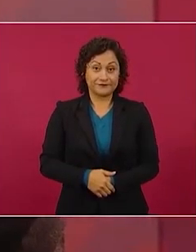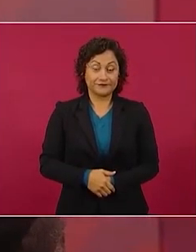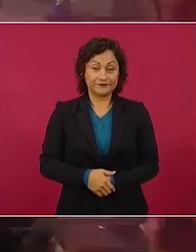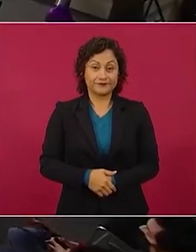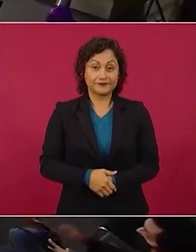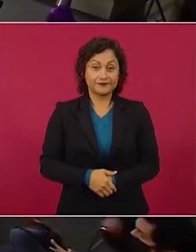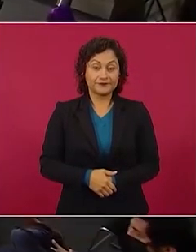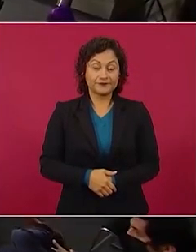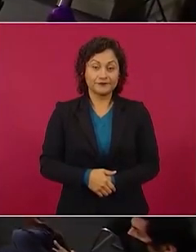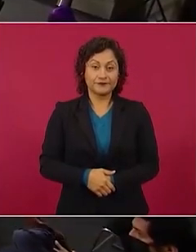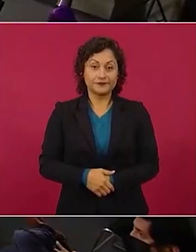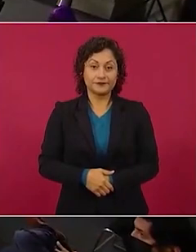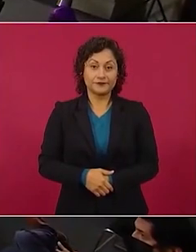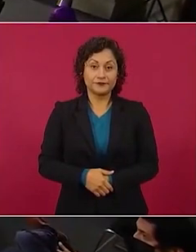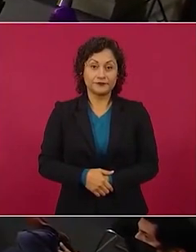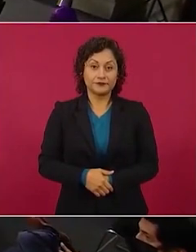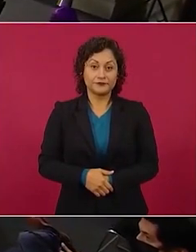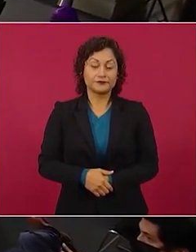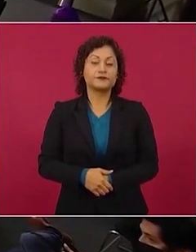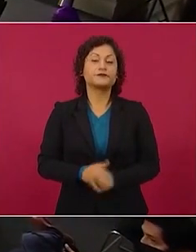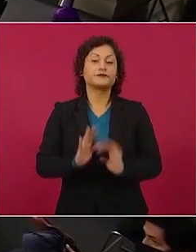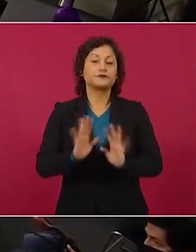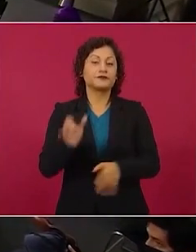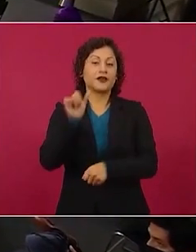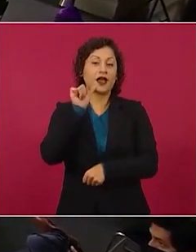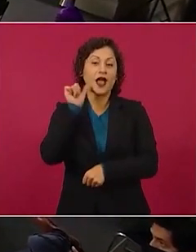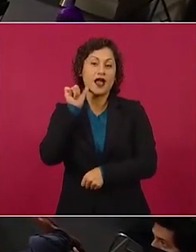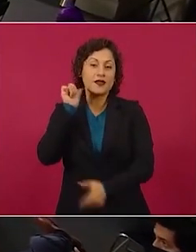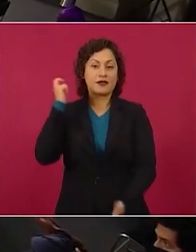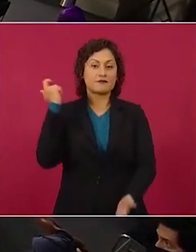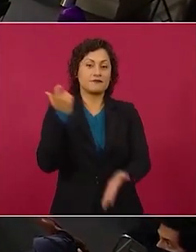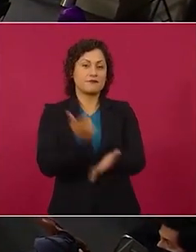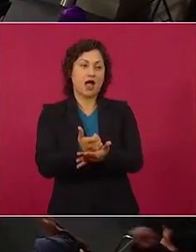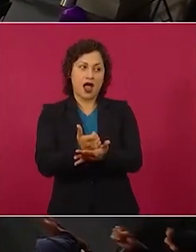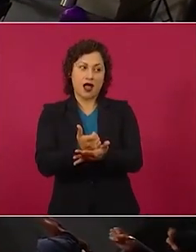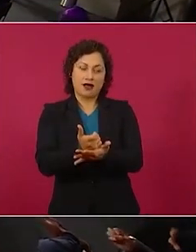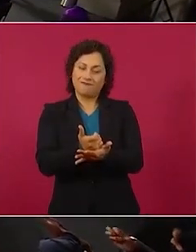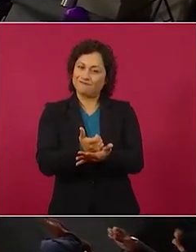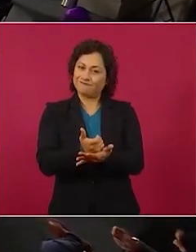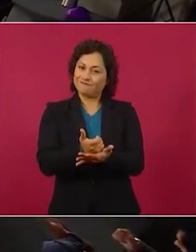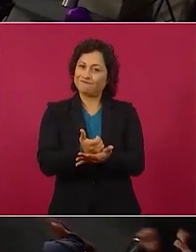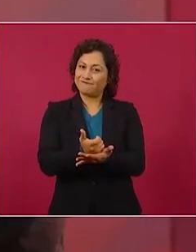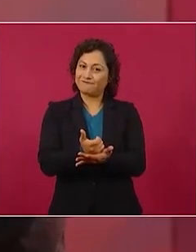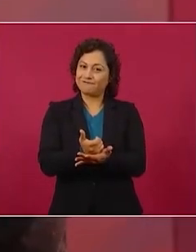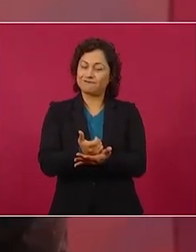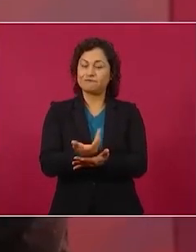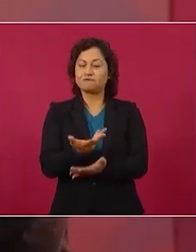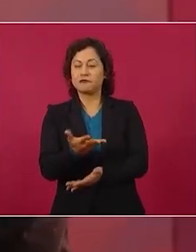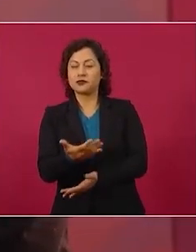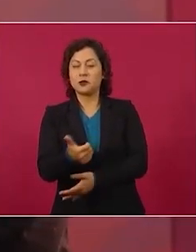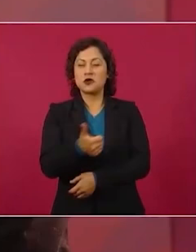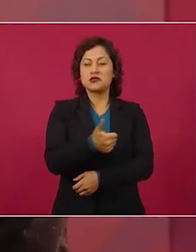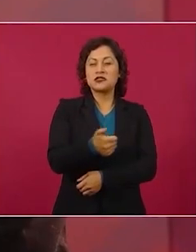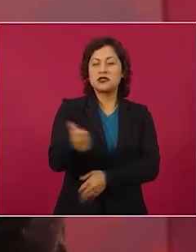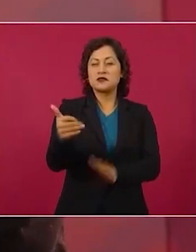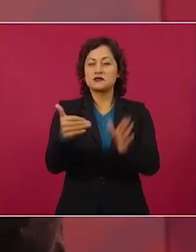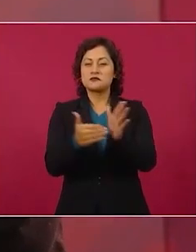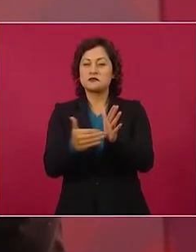se adquirió a un buen precio, alrededor de 600 millones de dólares.